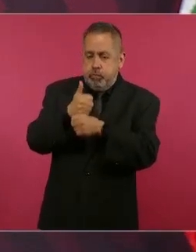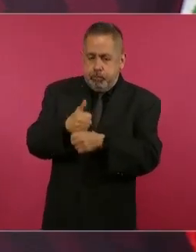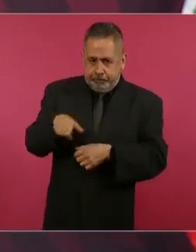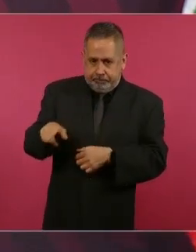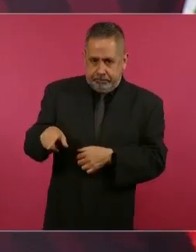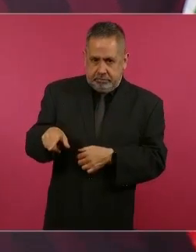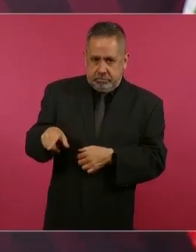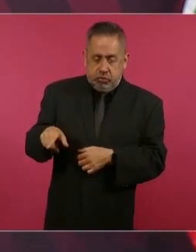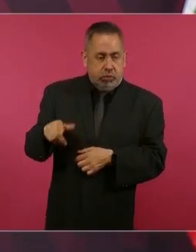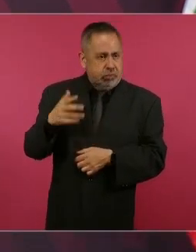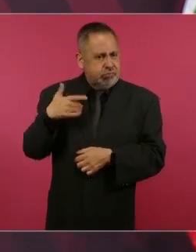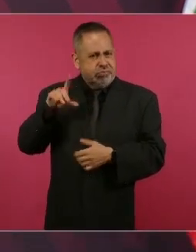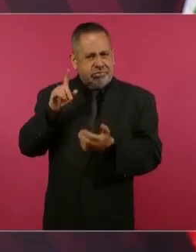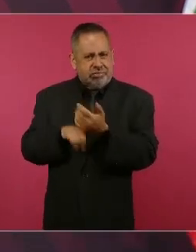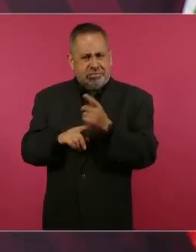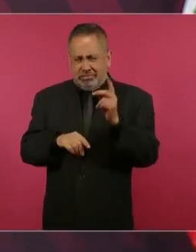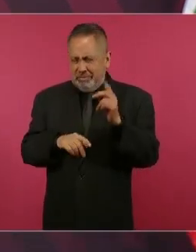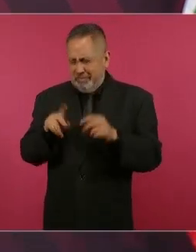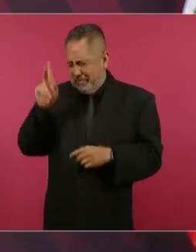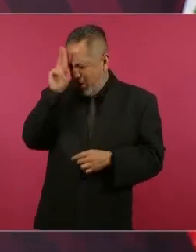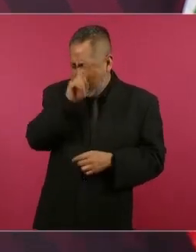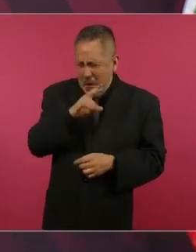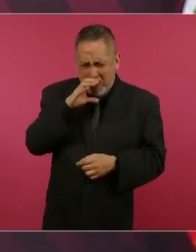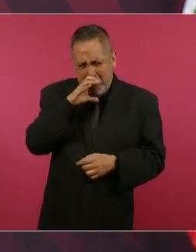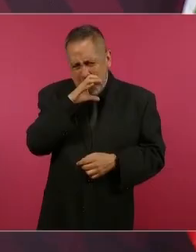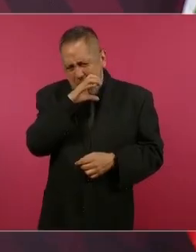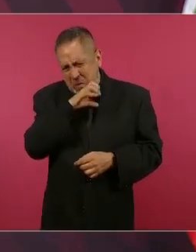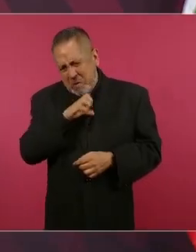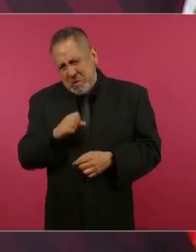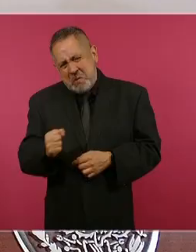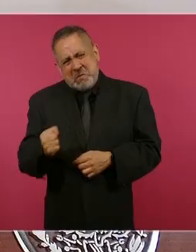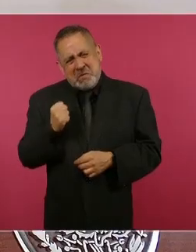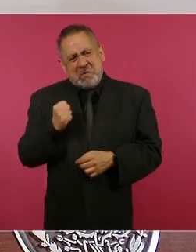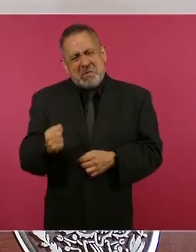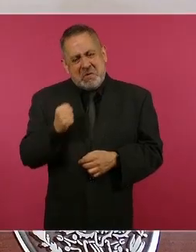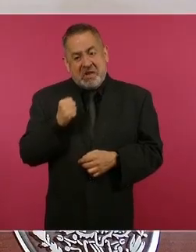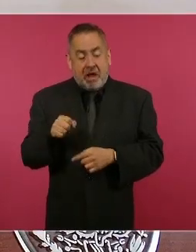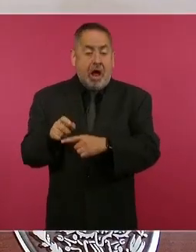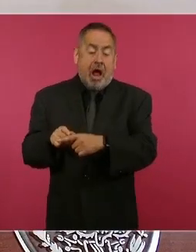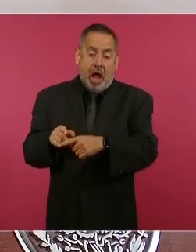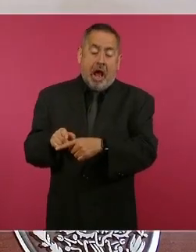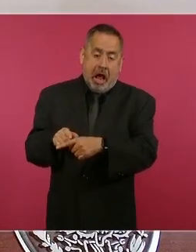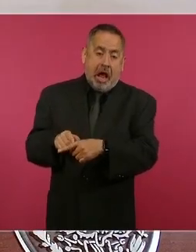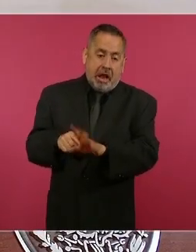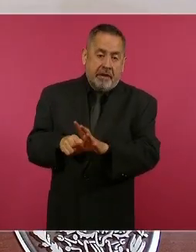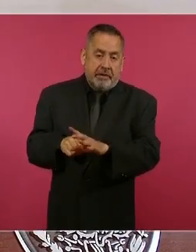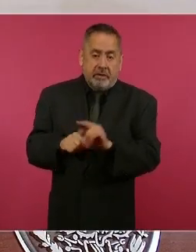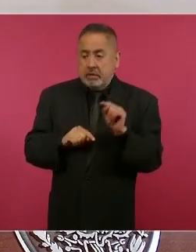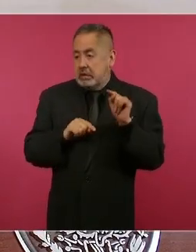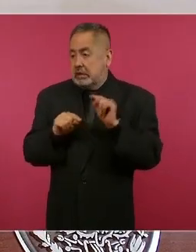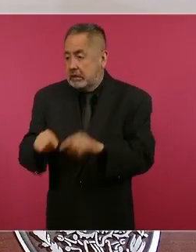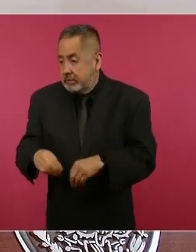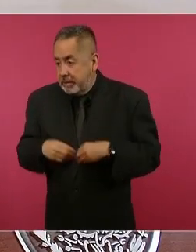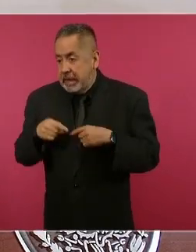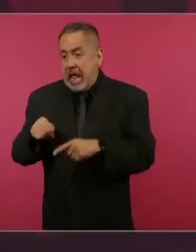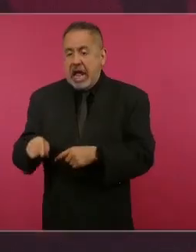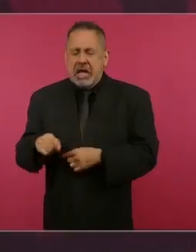Siberia tropical, el que llegaba ahí